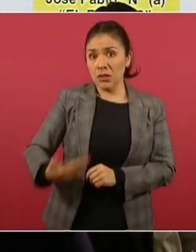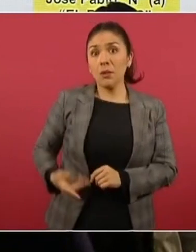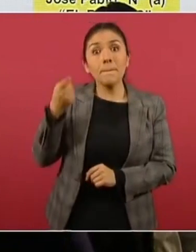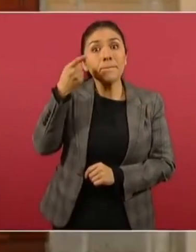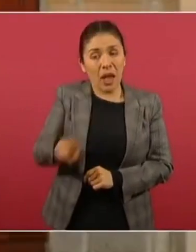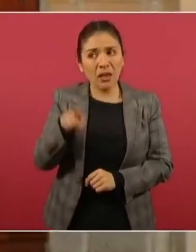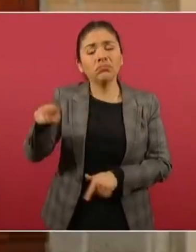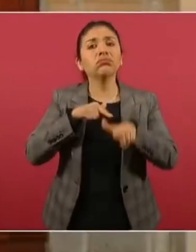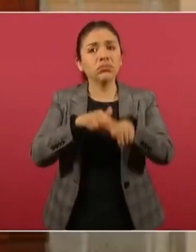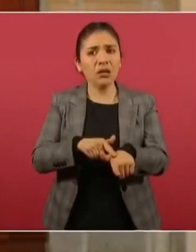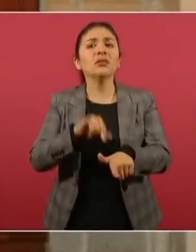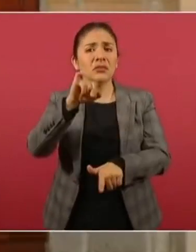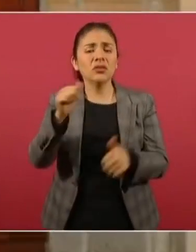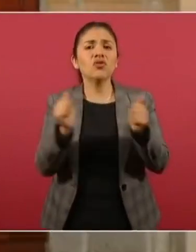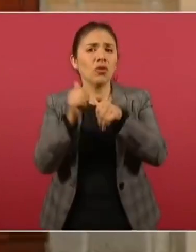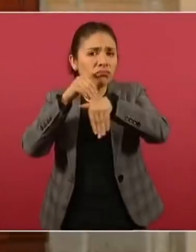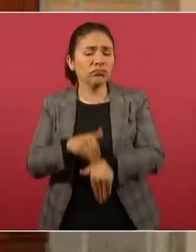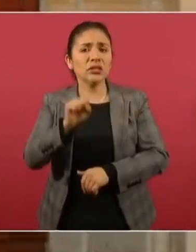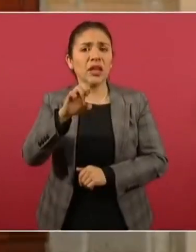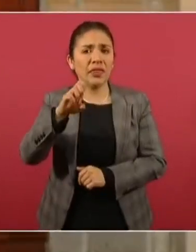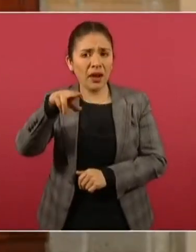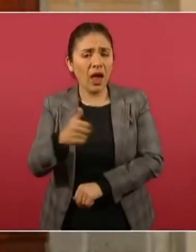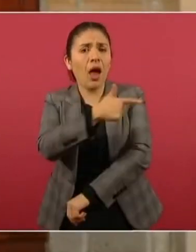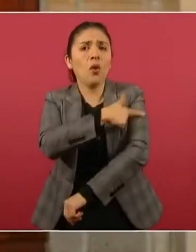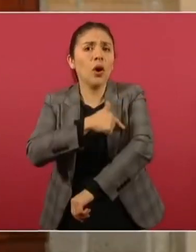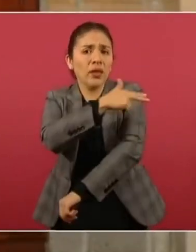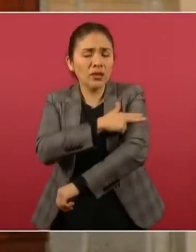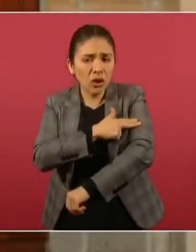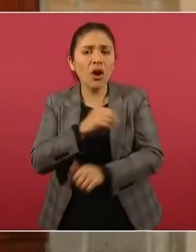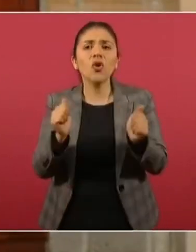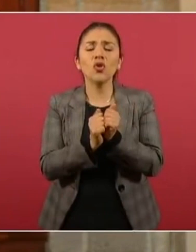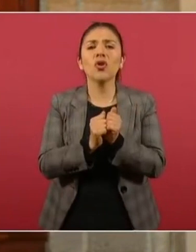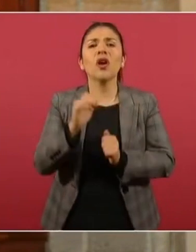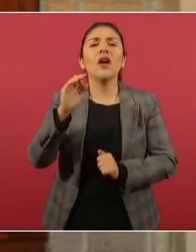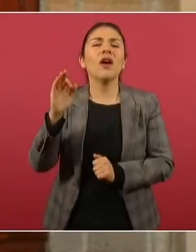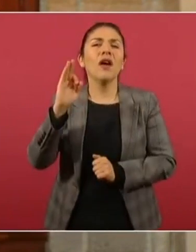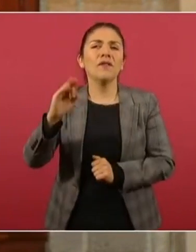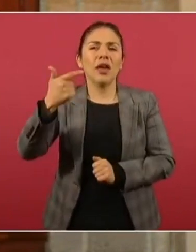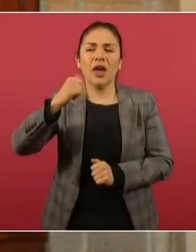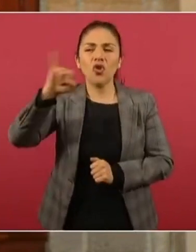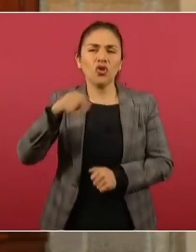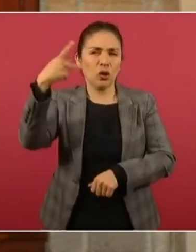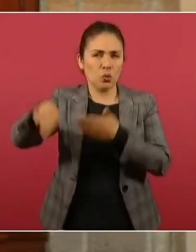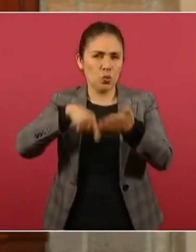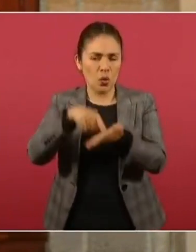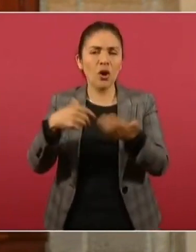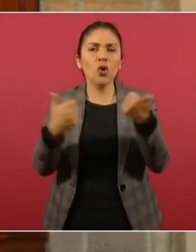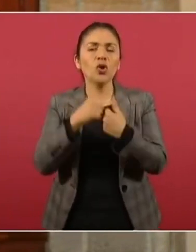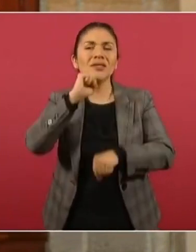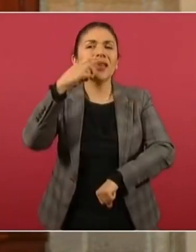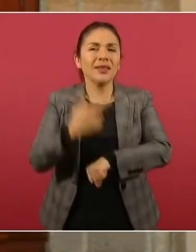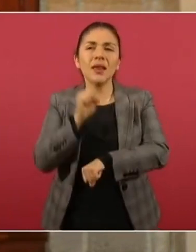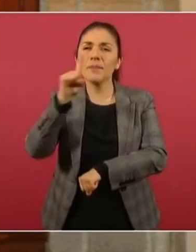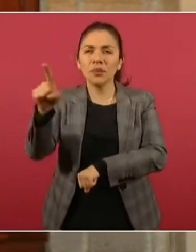de la Secretaría de la Defensa Nacional, Guardia Nacional, en coordinación con la Fiscalía Local y la Secretaría de Seguridad Pública del